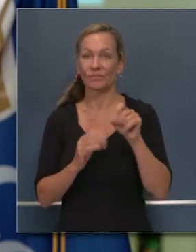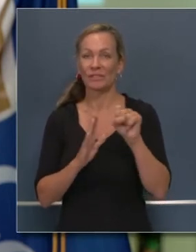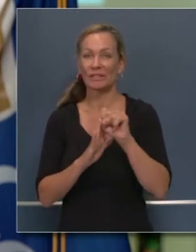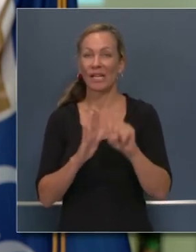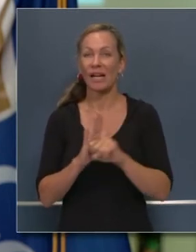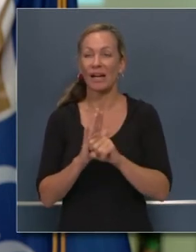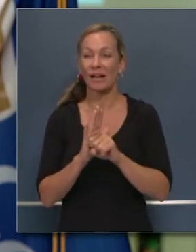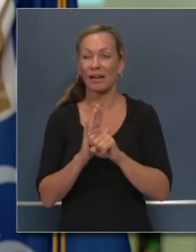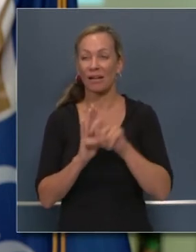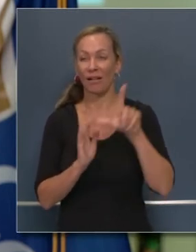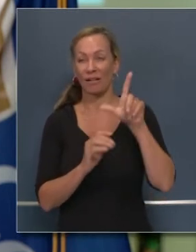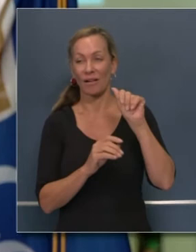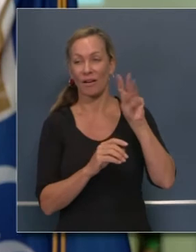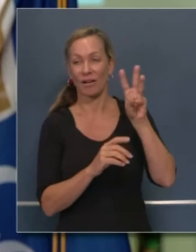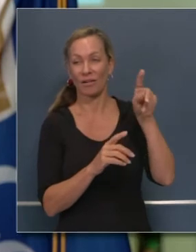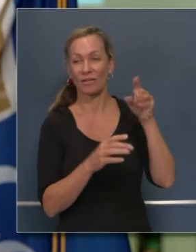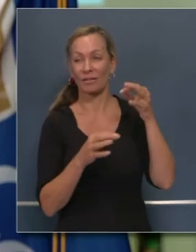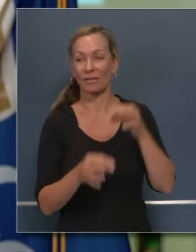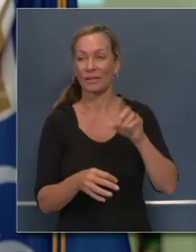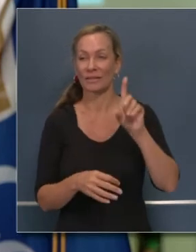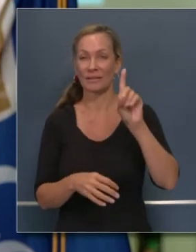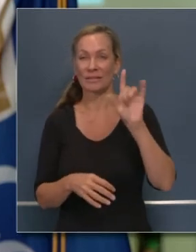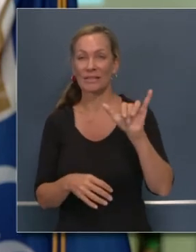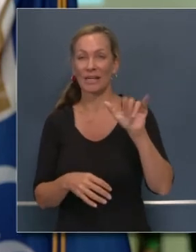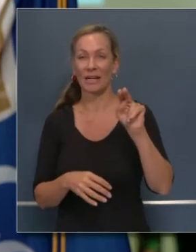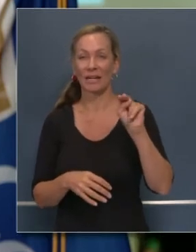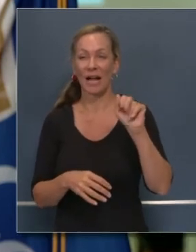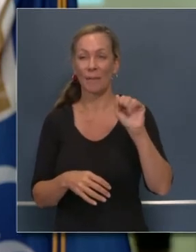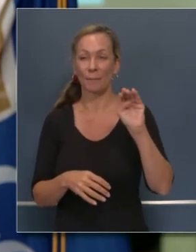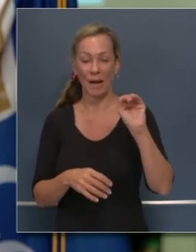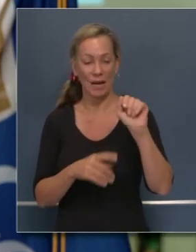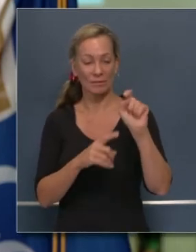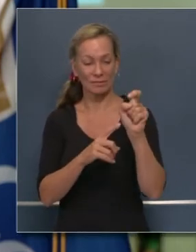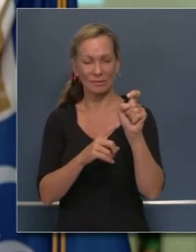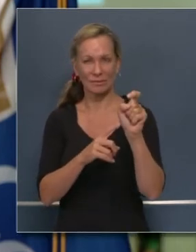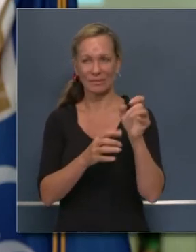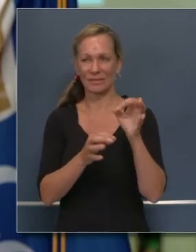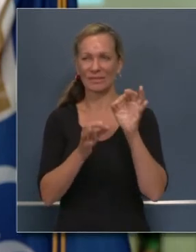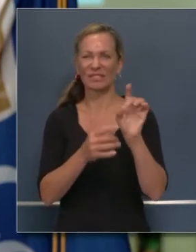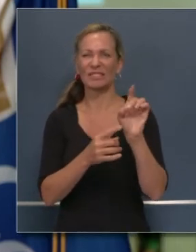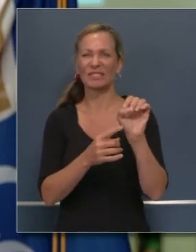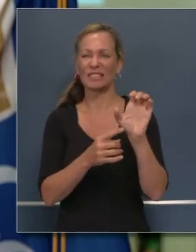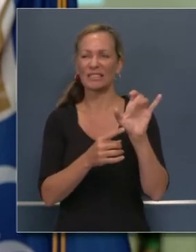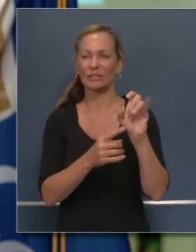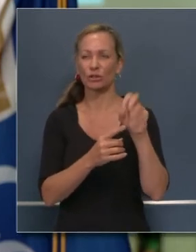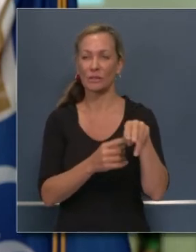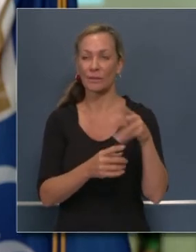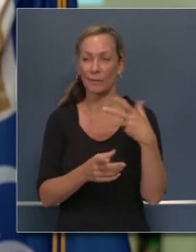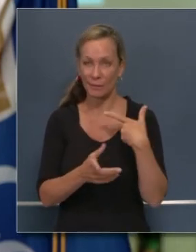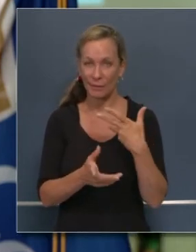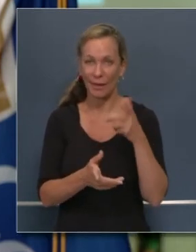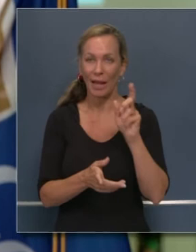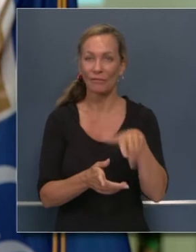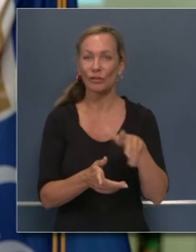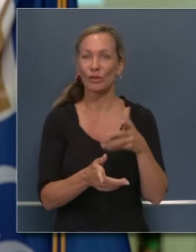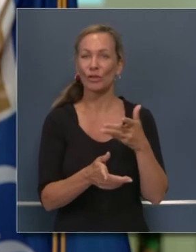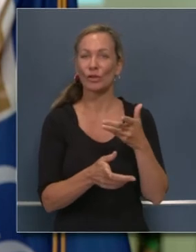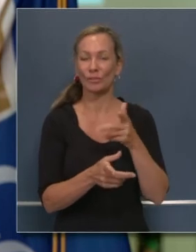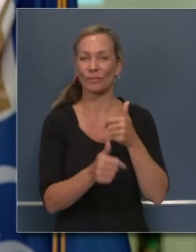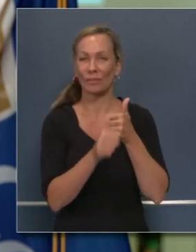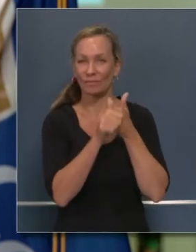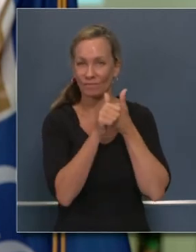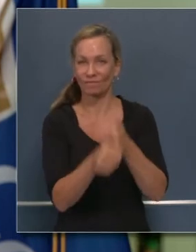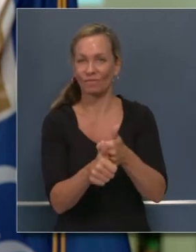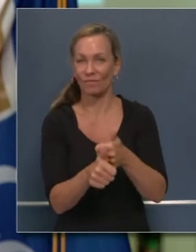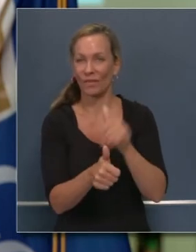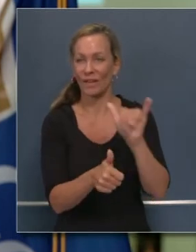del Estado y otros hemos llegado a un punto en el que tenemos que hacer respetar las leyes. Y como usted sabe, sí hubo un